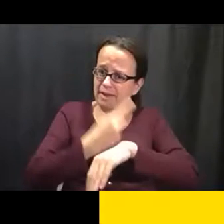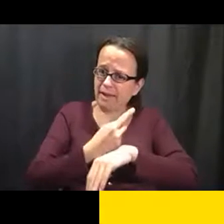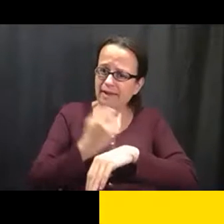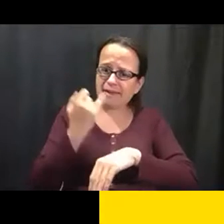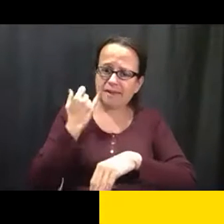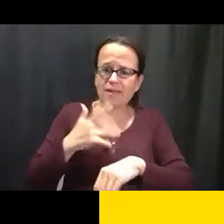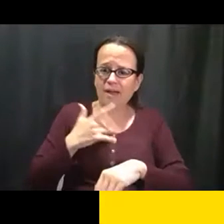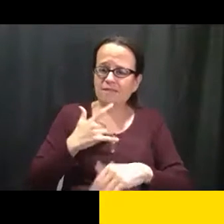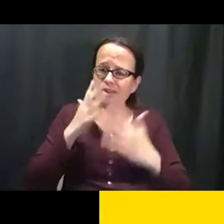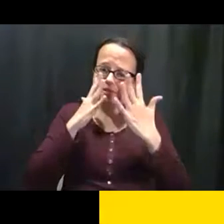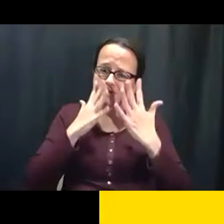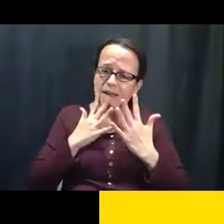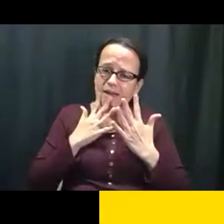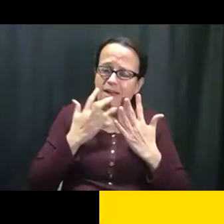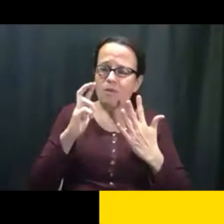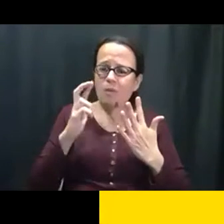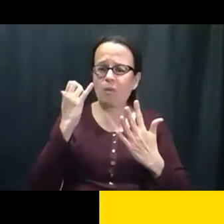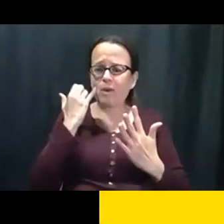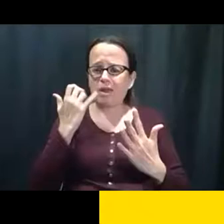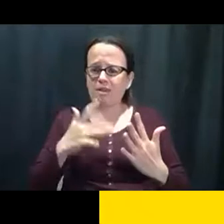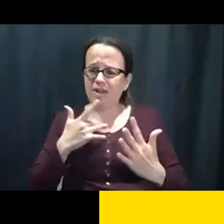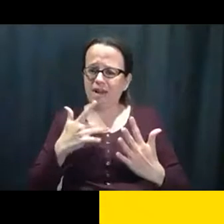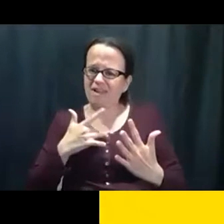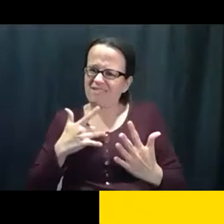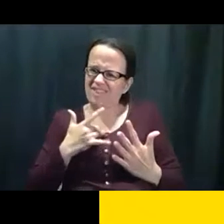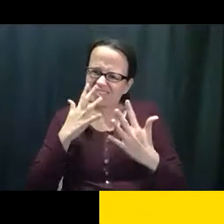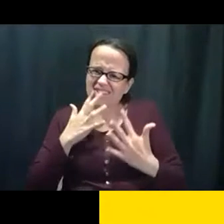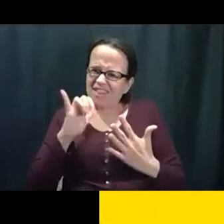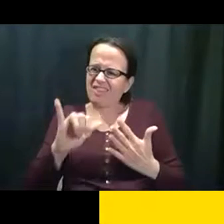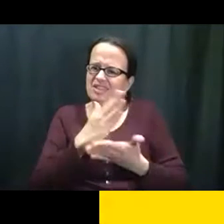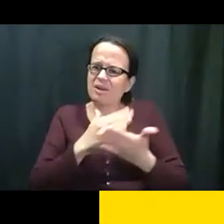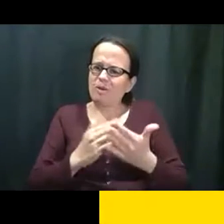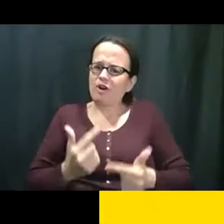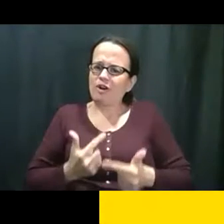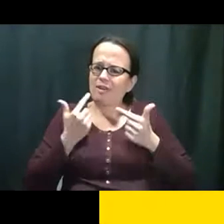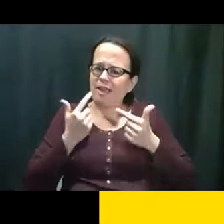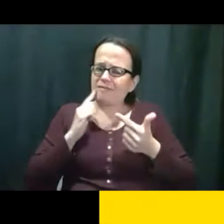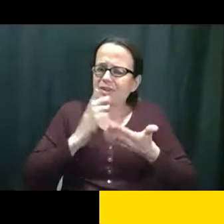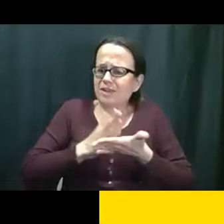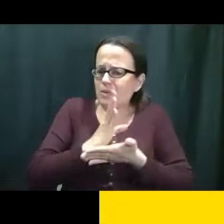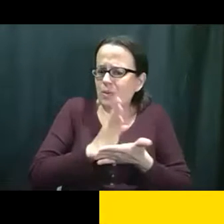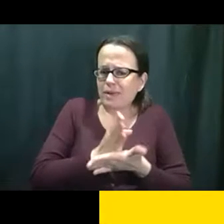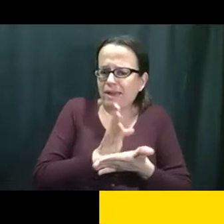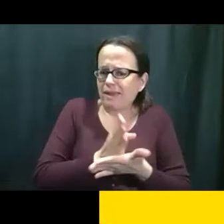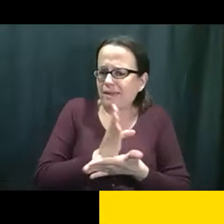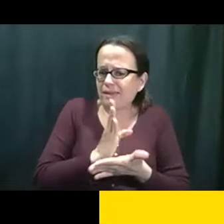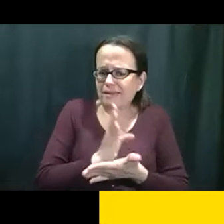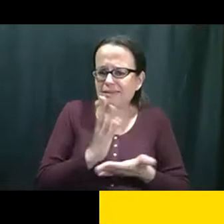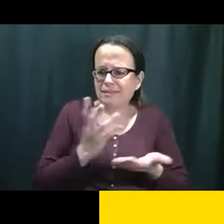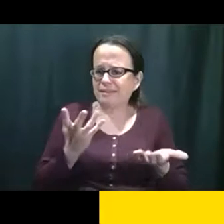Y tener un mal día y estar y, y sentirme triste es parte de la vida. Está bien.